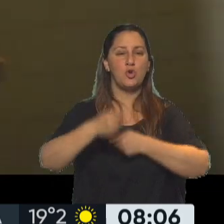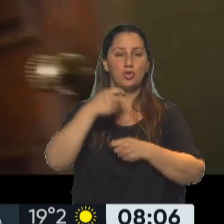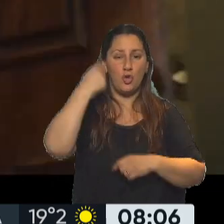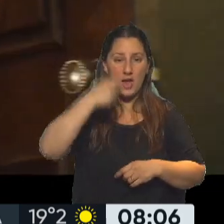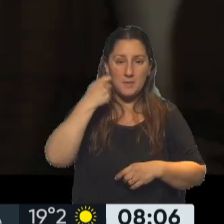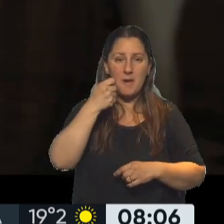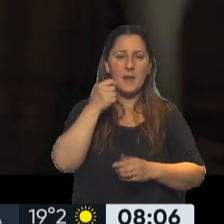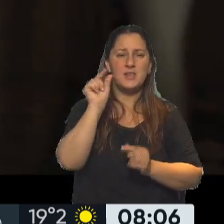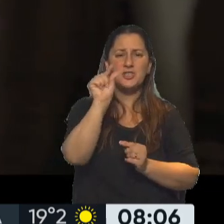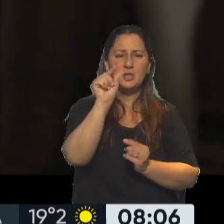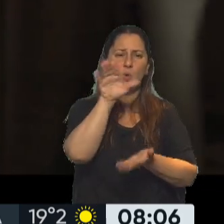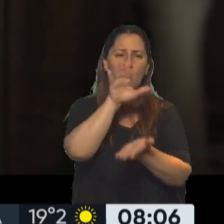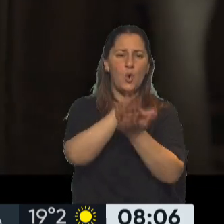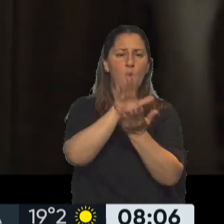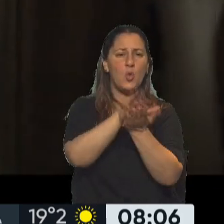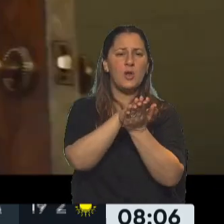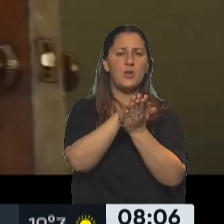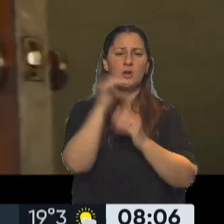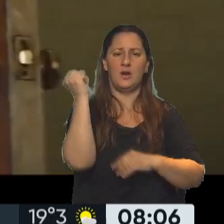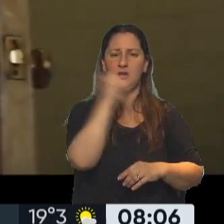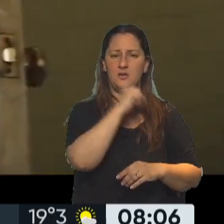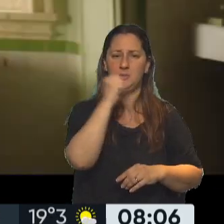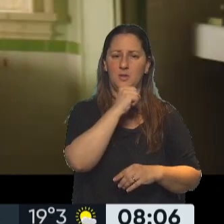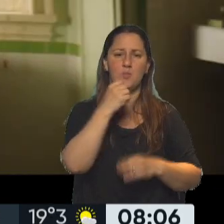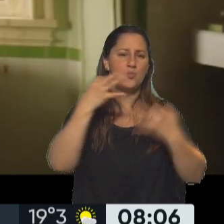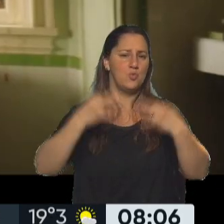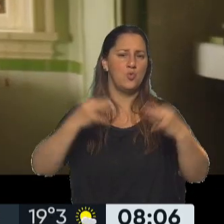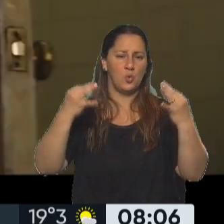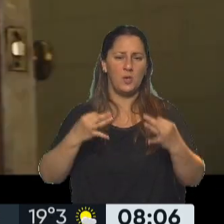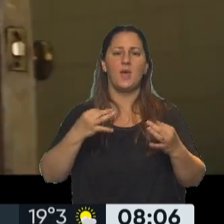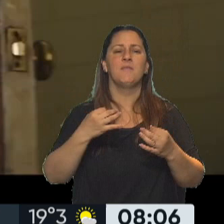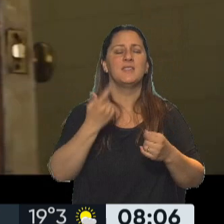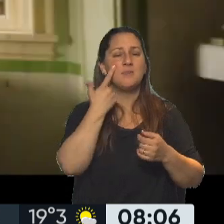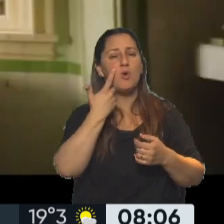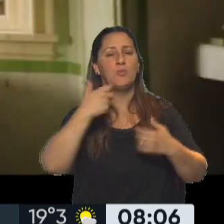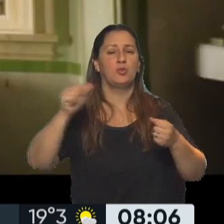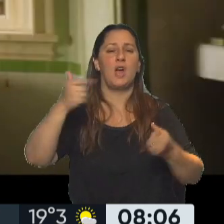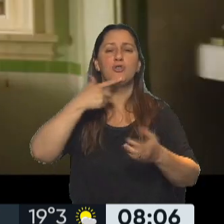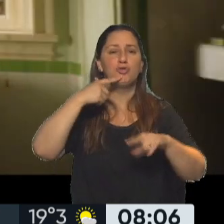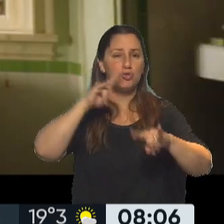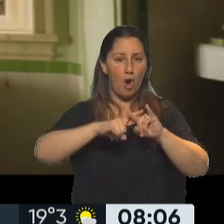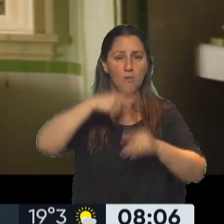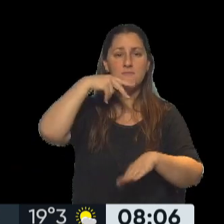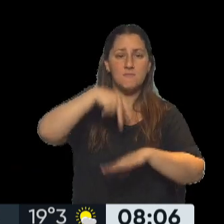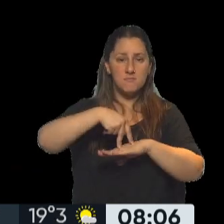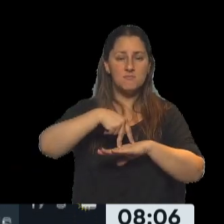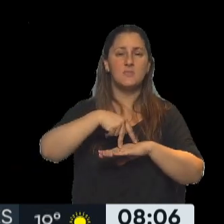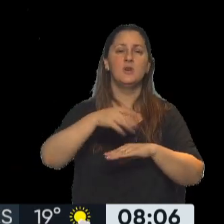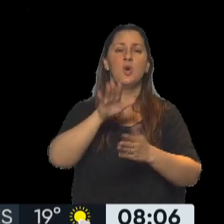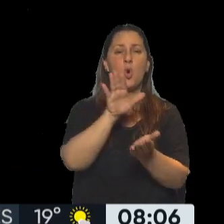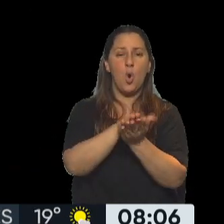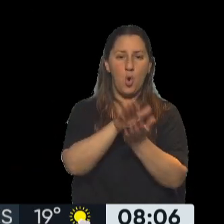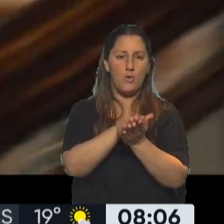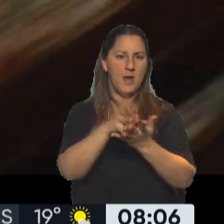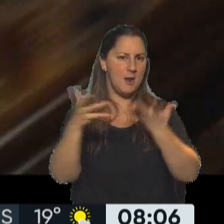un pequeño cocodrilo cantante. Y no sabe lo bien que canta, además. Intenta llevarlo al escenario para hacer plata, el cocodrilo se frisa contra el